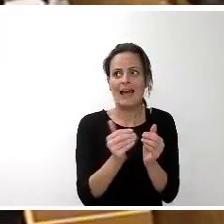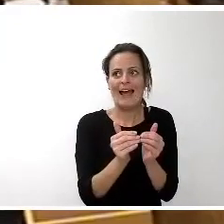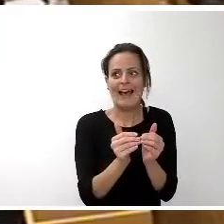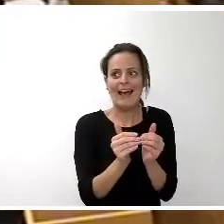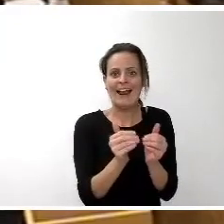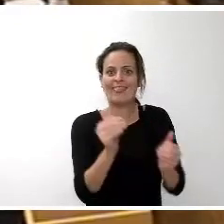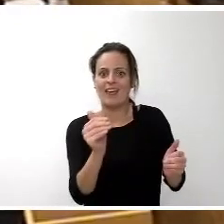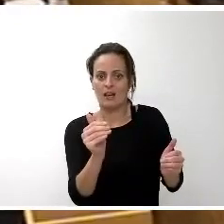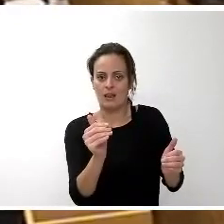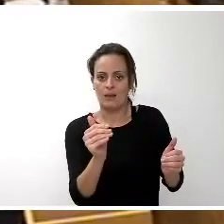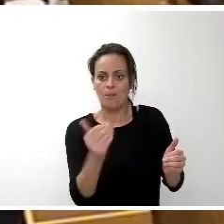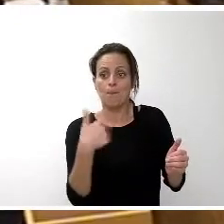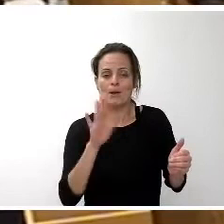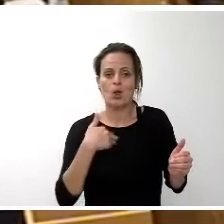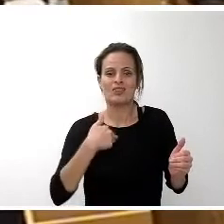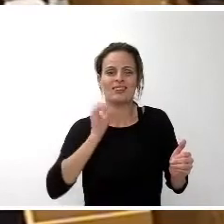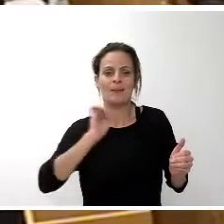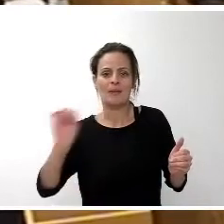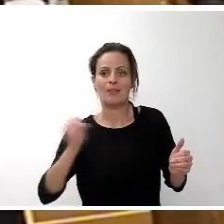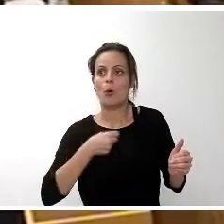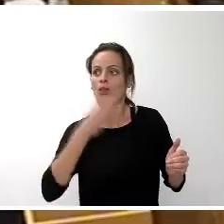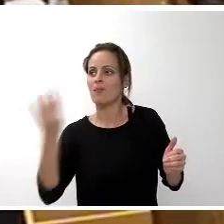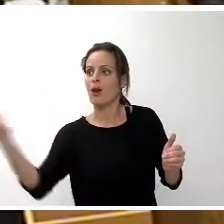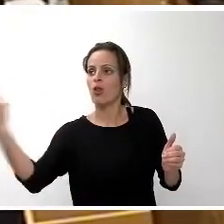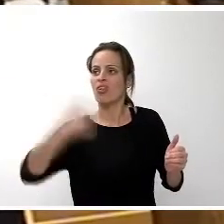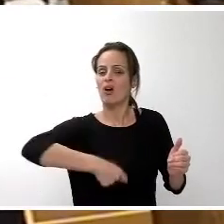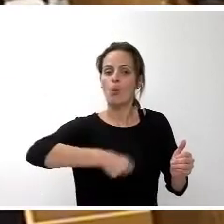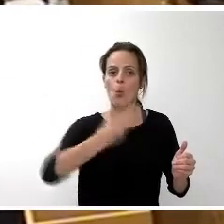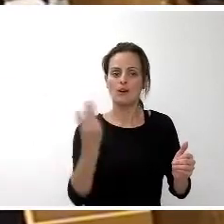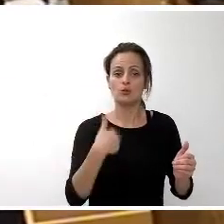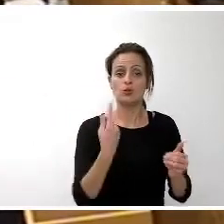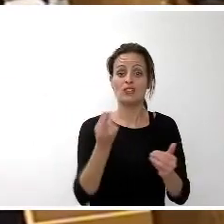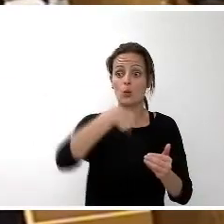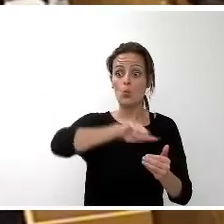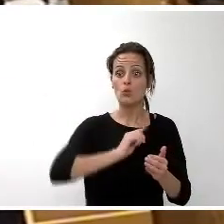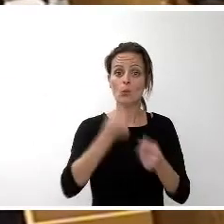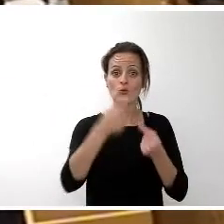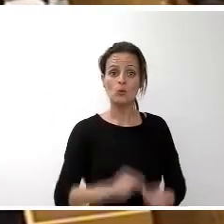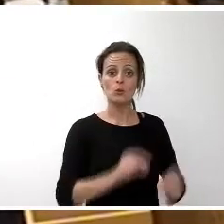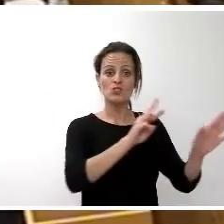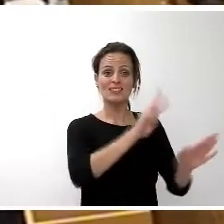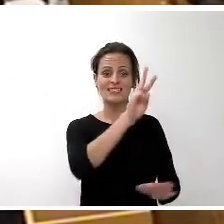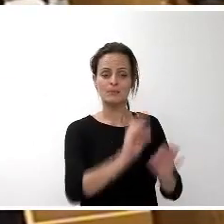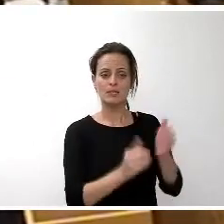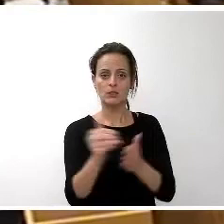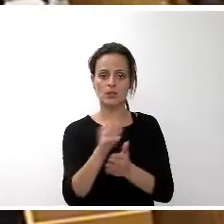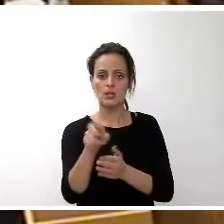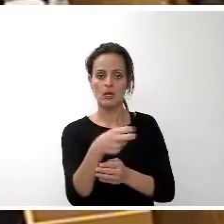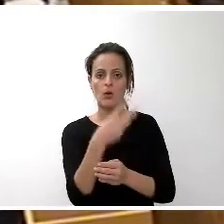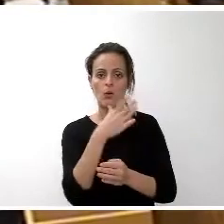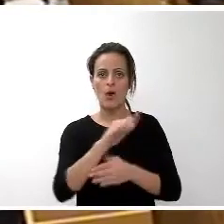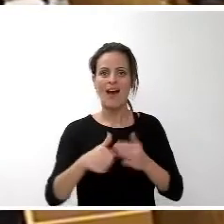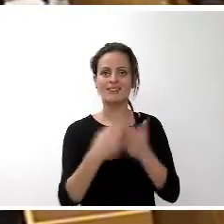lo que ponen los demás en nuestro presupuesto de 83 millones de euros hay un crecimiento de más de 9 millones